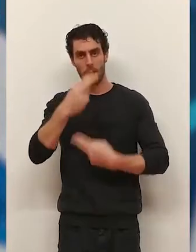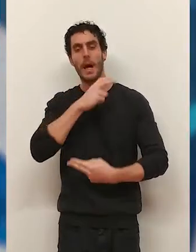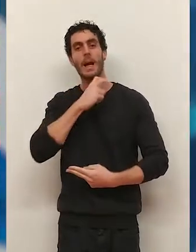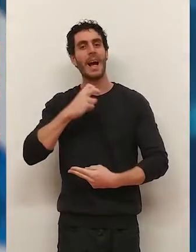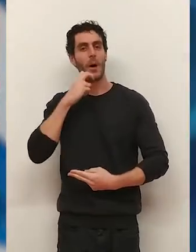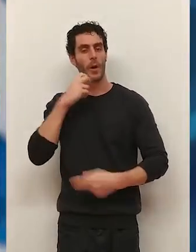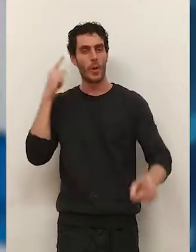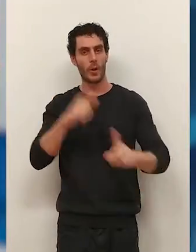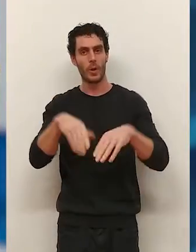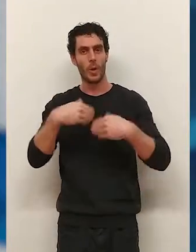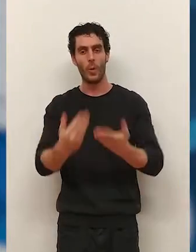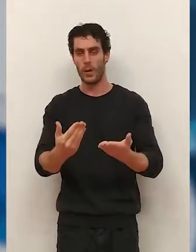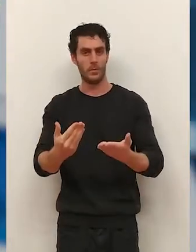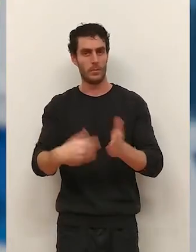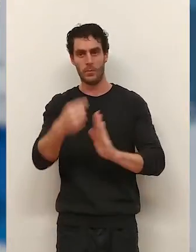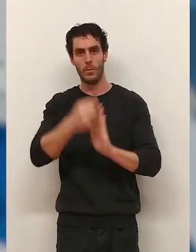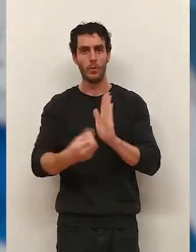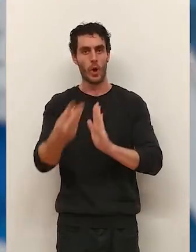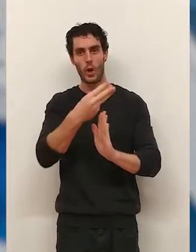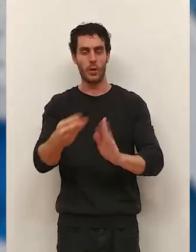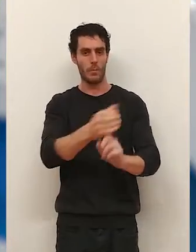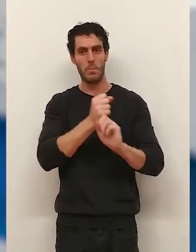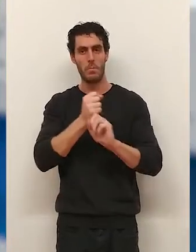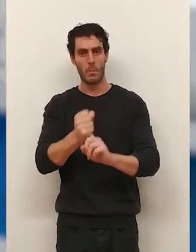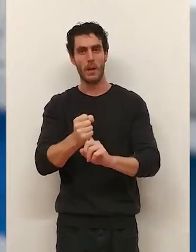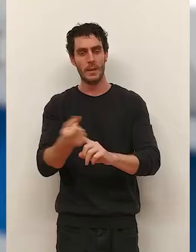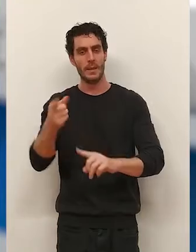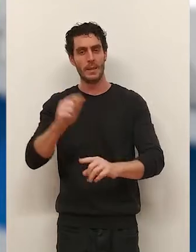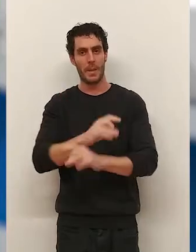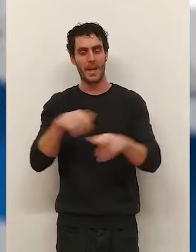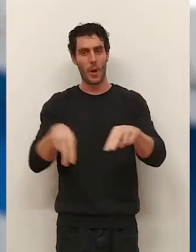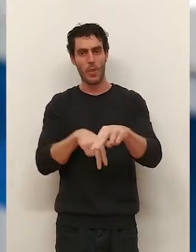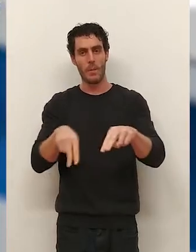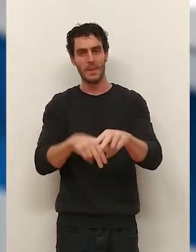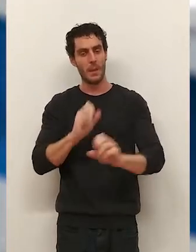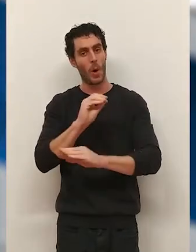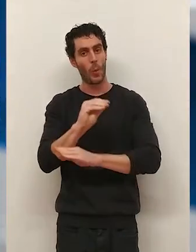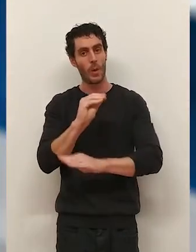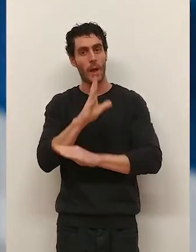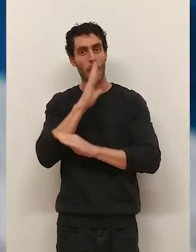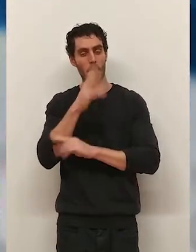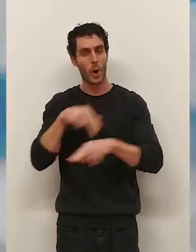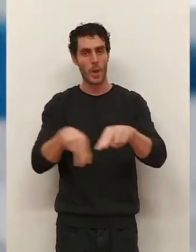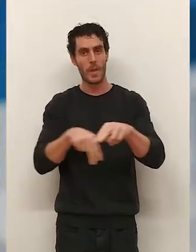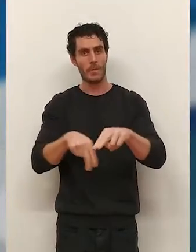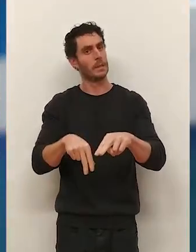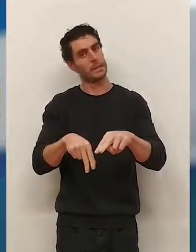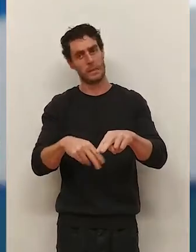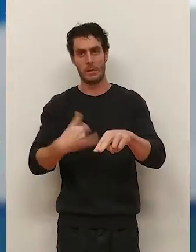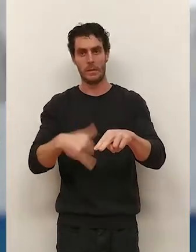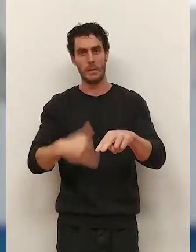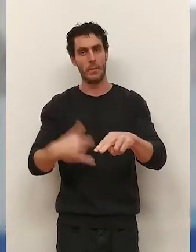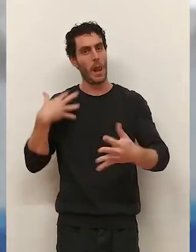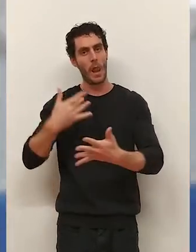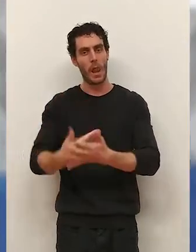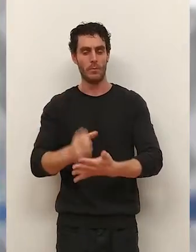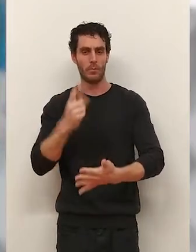Logroño el Calahorra y el objetivo pasa por ser valientes y proponer, pero sin descuidar la parte defensiva en la que últimamente los de Logroño sí